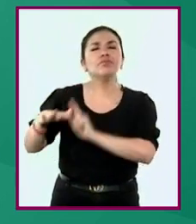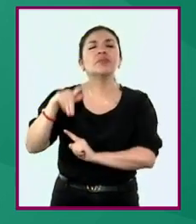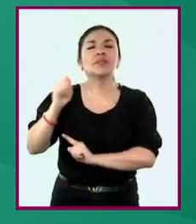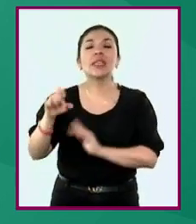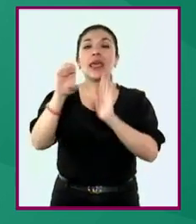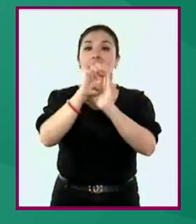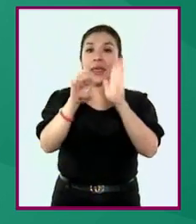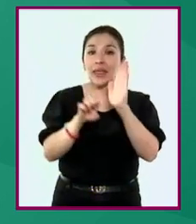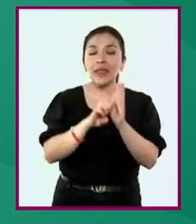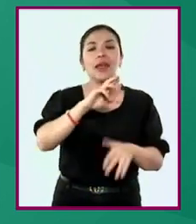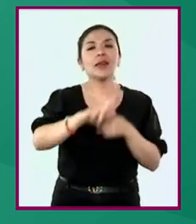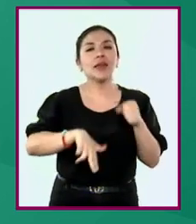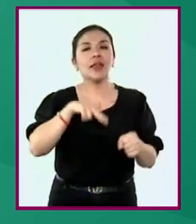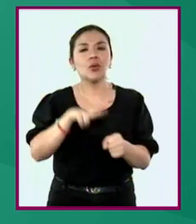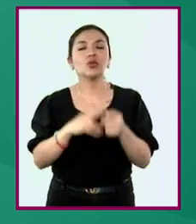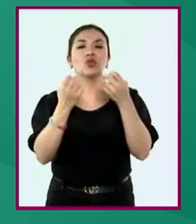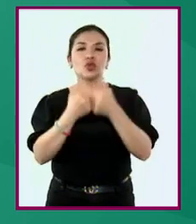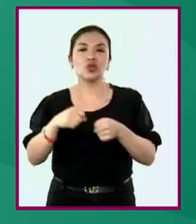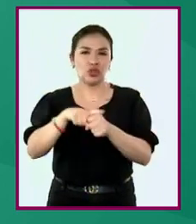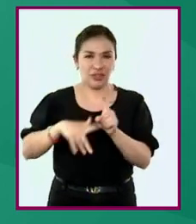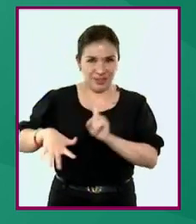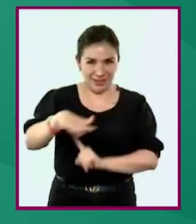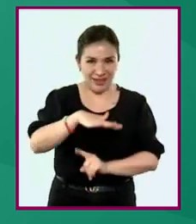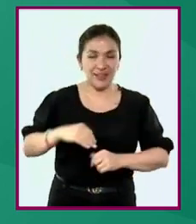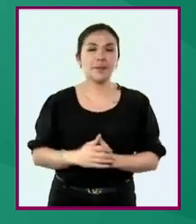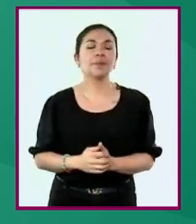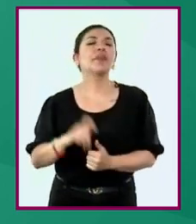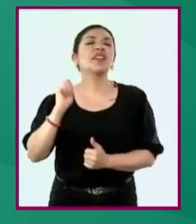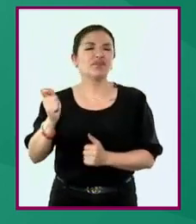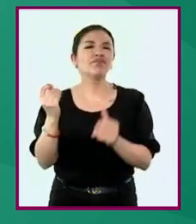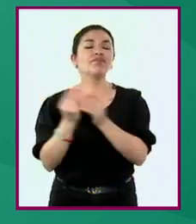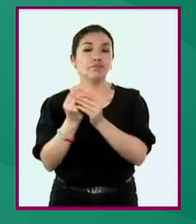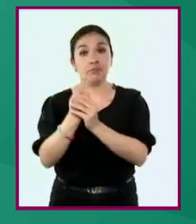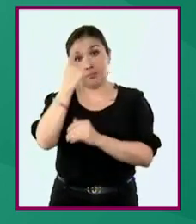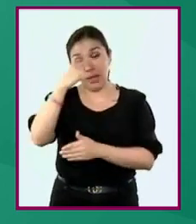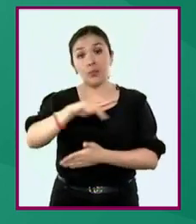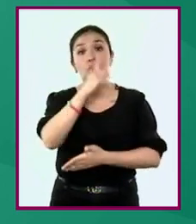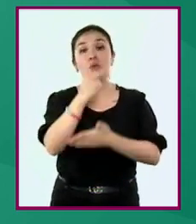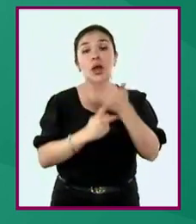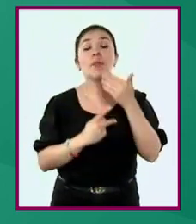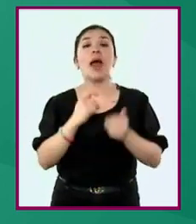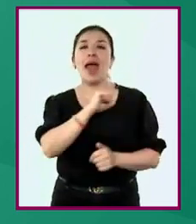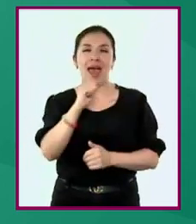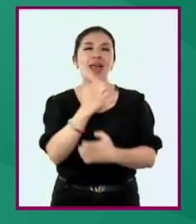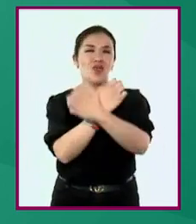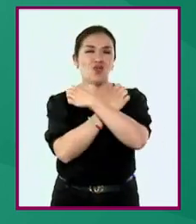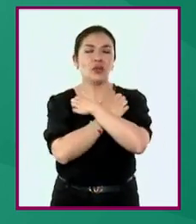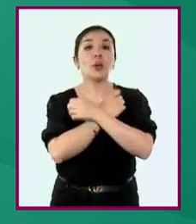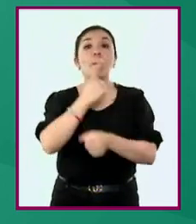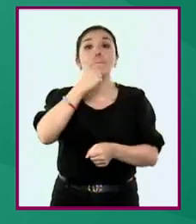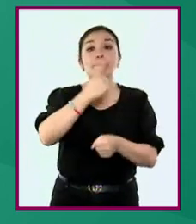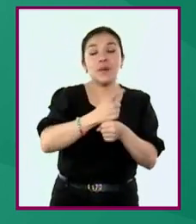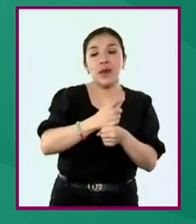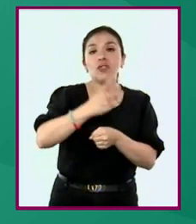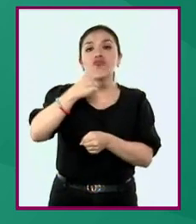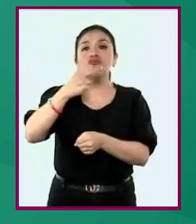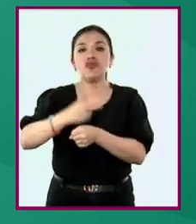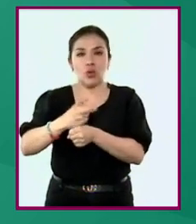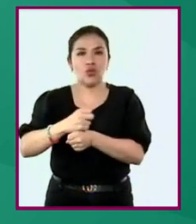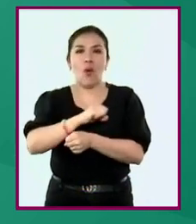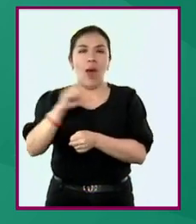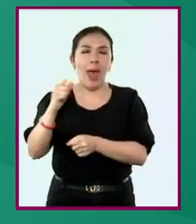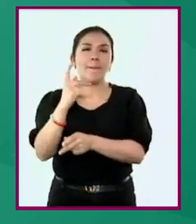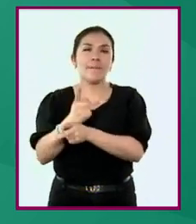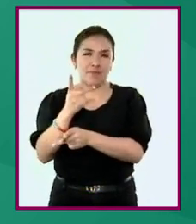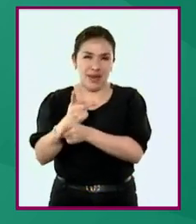formativo de ética, naturaleza y sociedades correspondientes a los programas de estudio de primero y